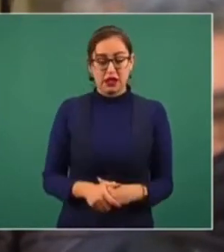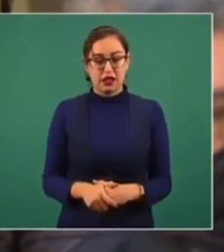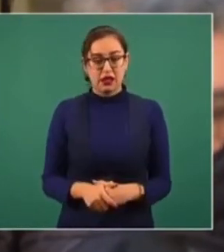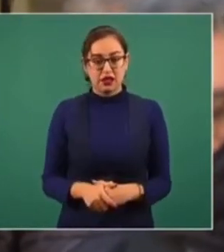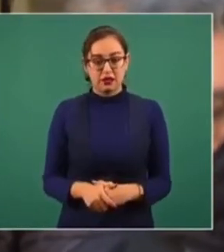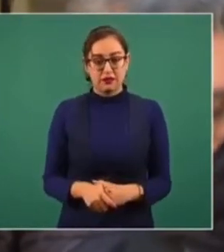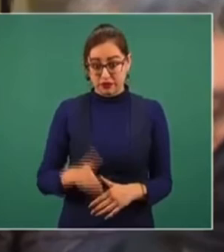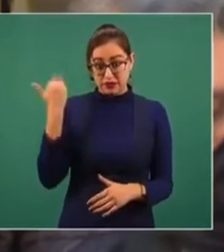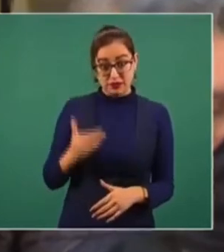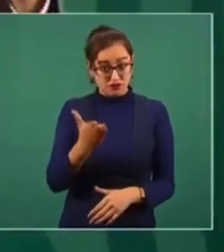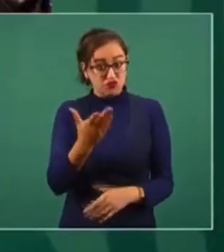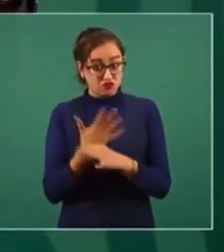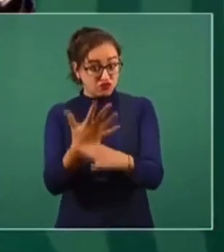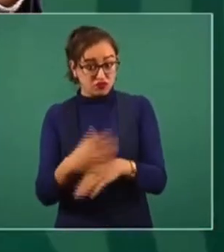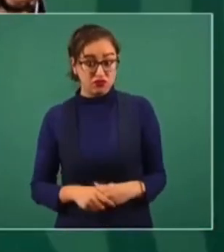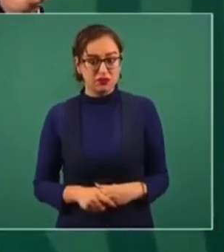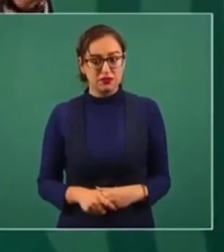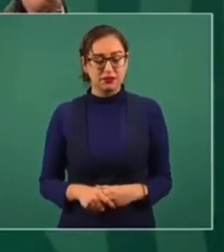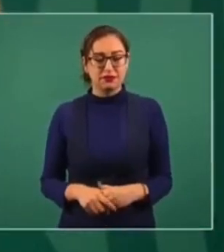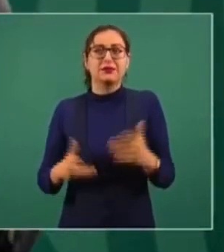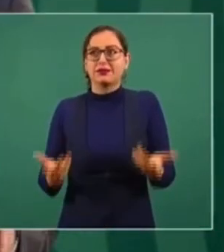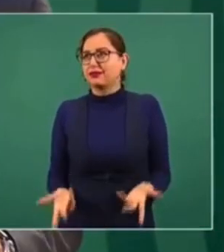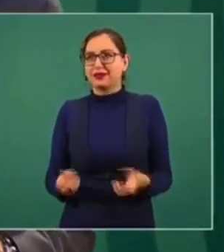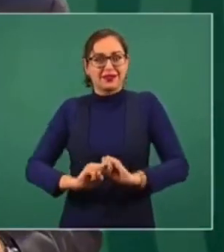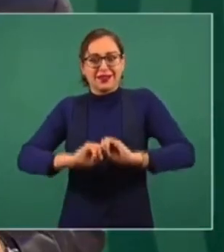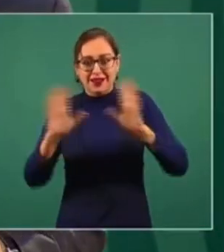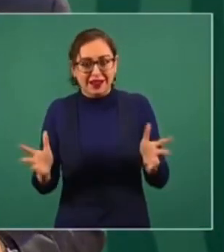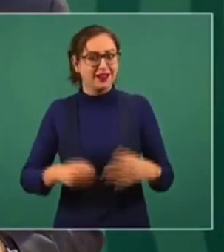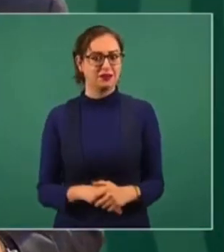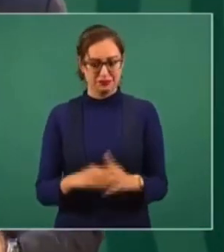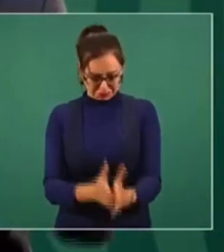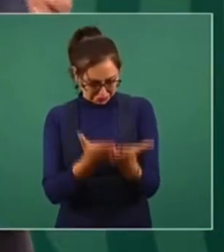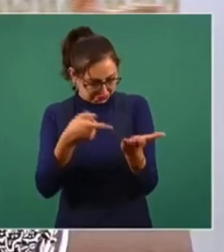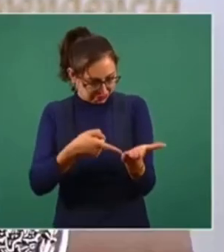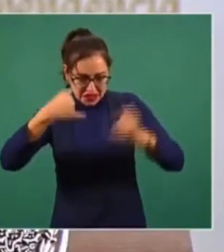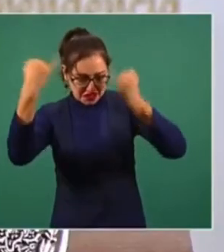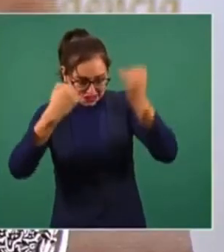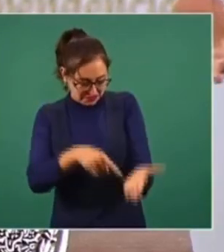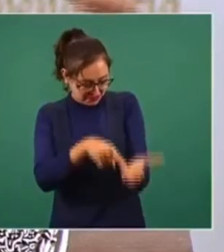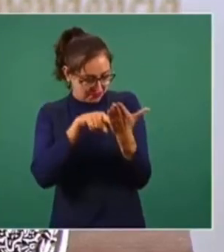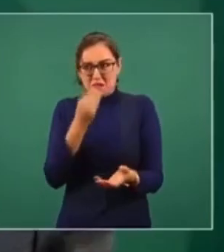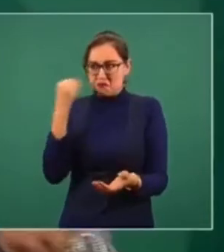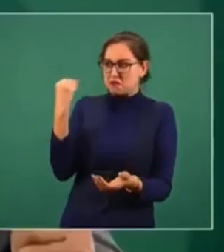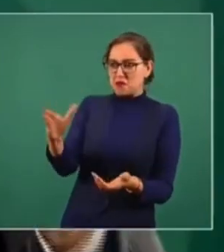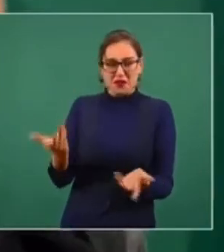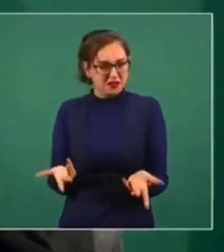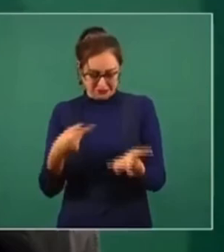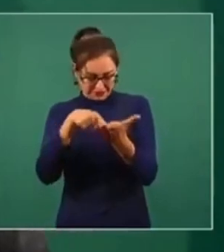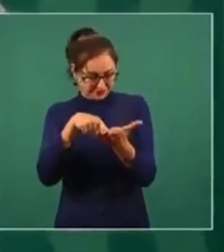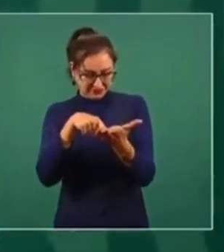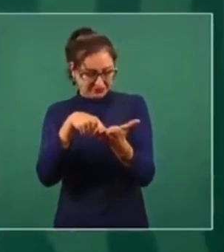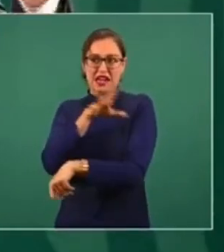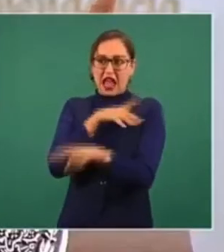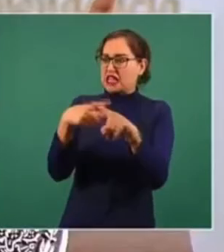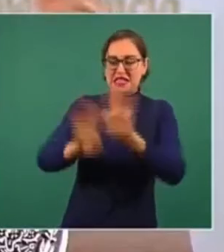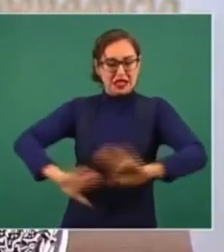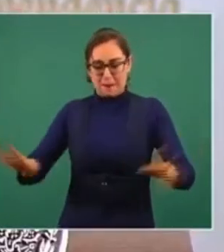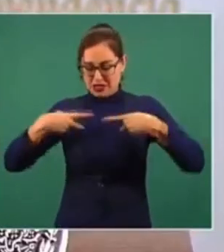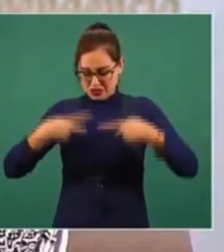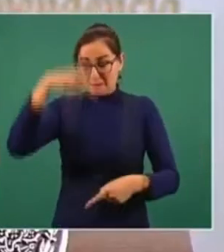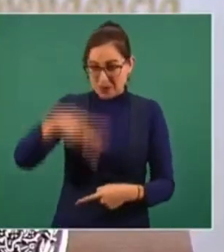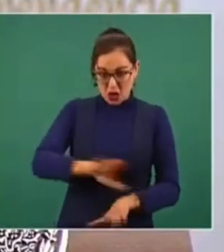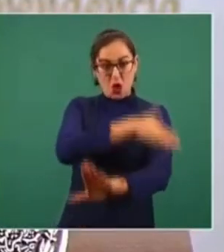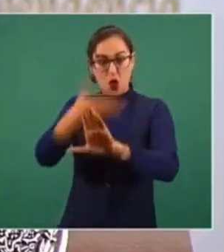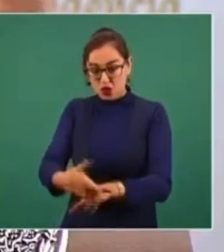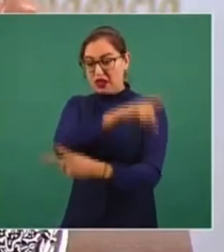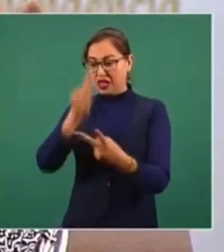investigando. Pues cómo se va a mantener un expediente que fue fabricado, que afecta, primero, a un mexicano, a una institución.